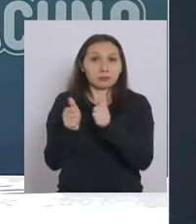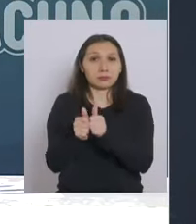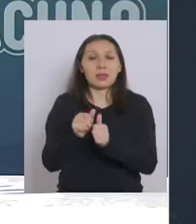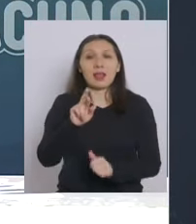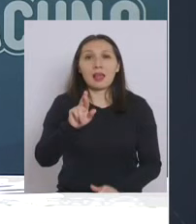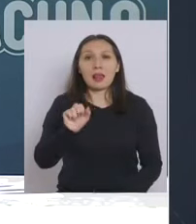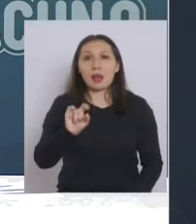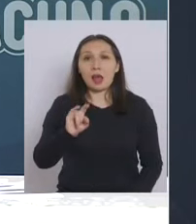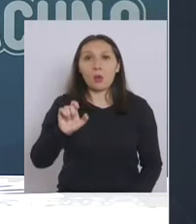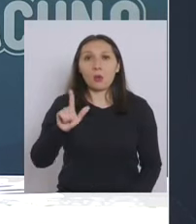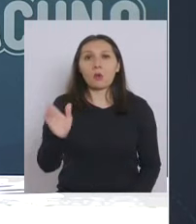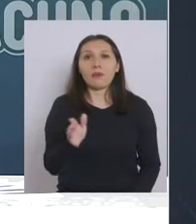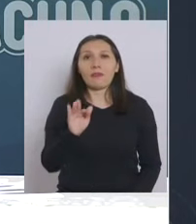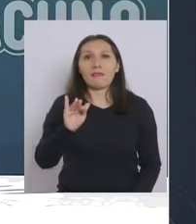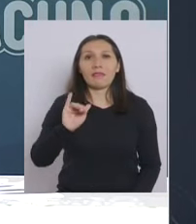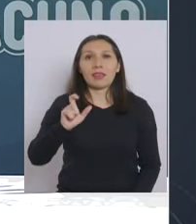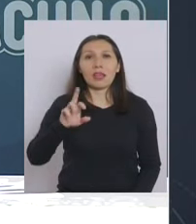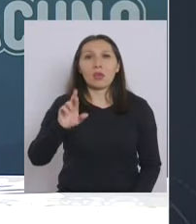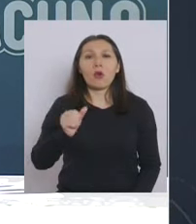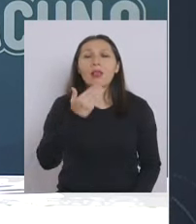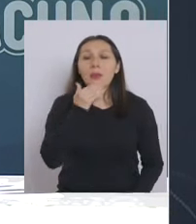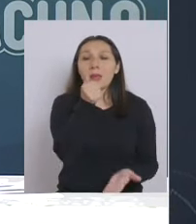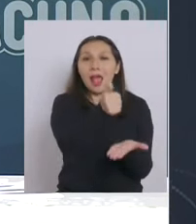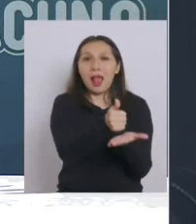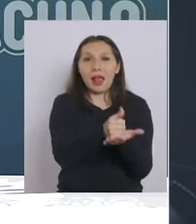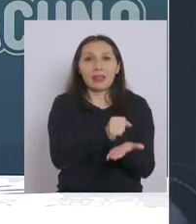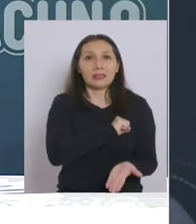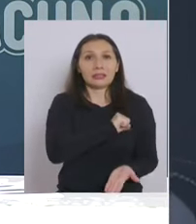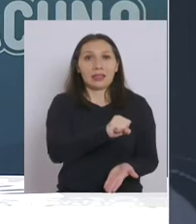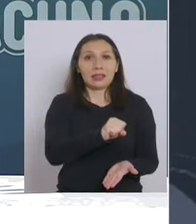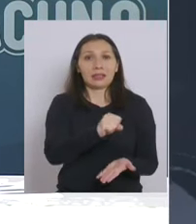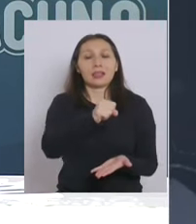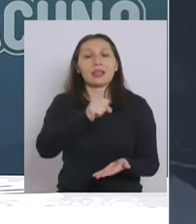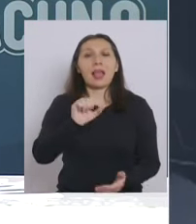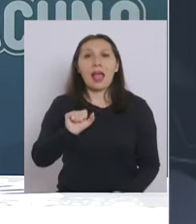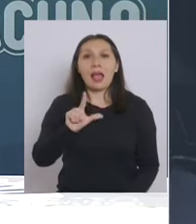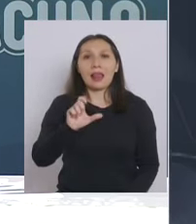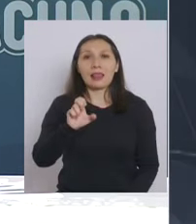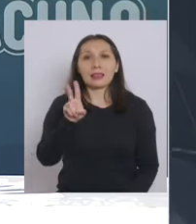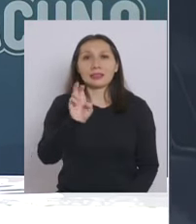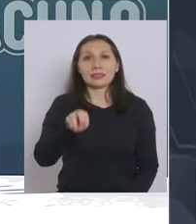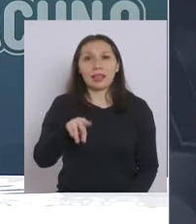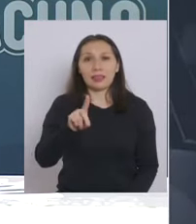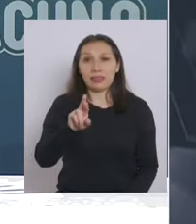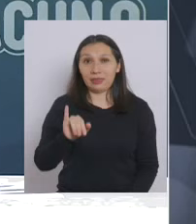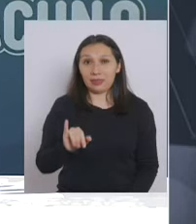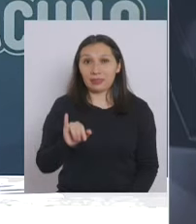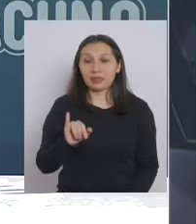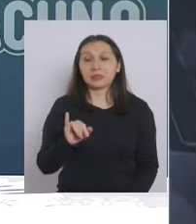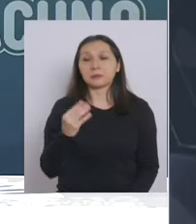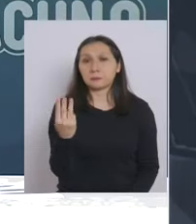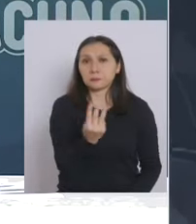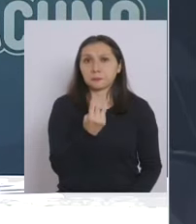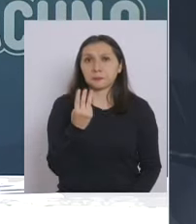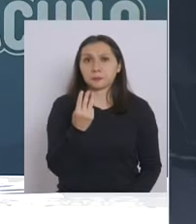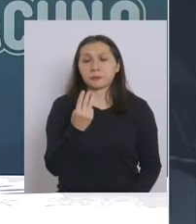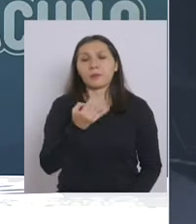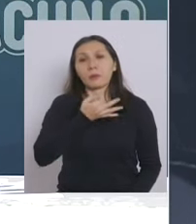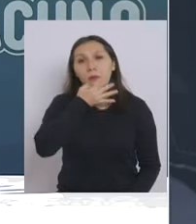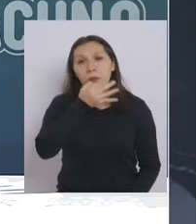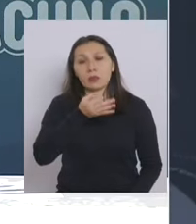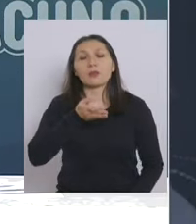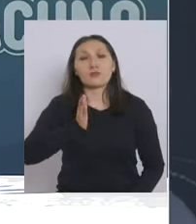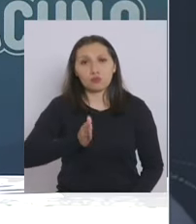Figueroa y con el alcalde de Santiago el señor Alessandri justamente dimos